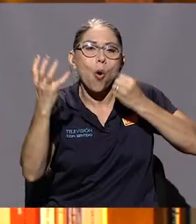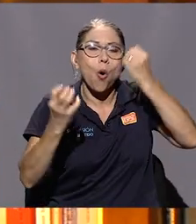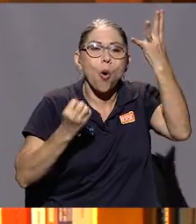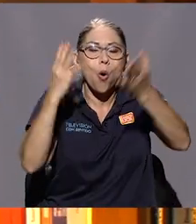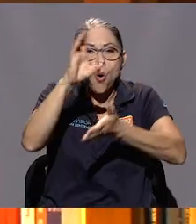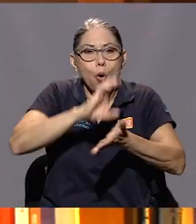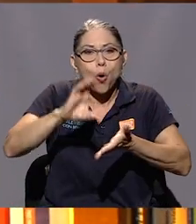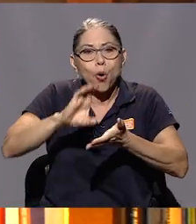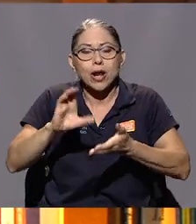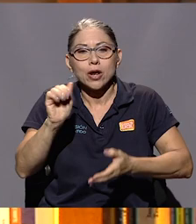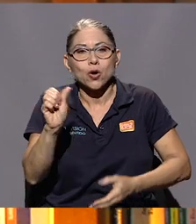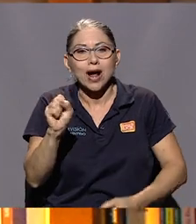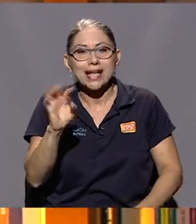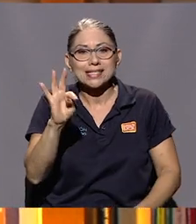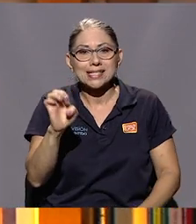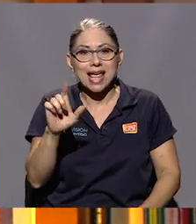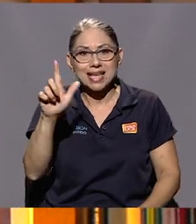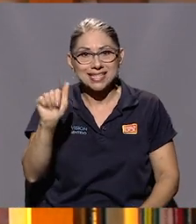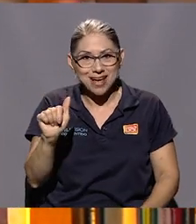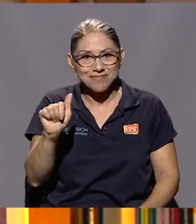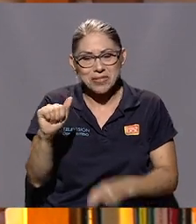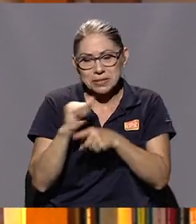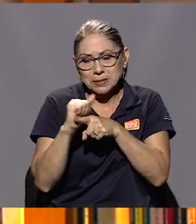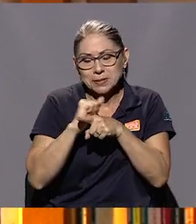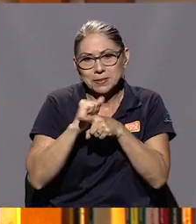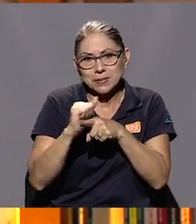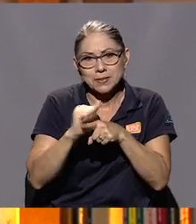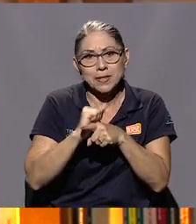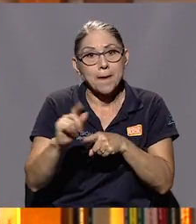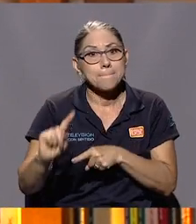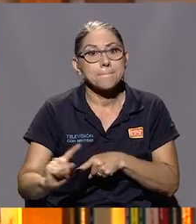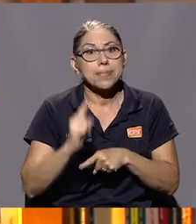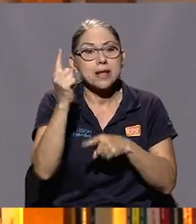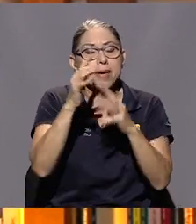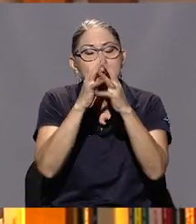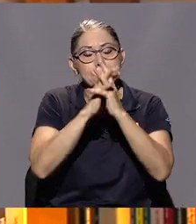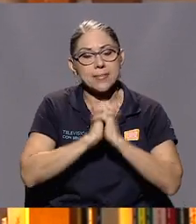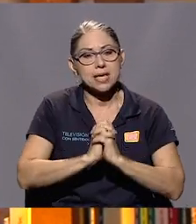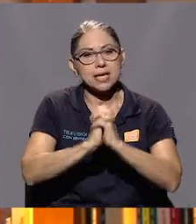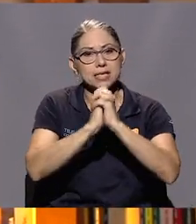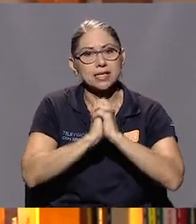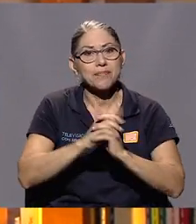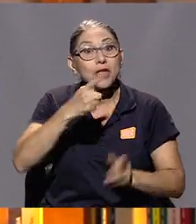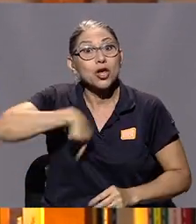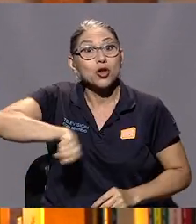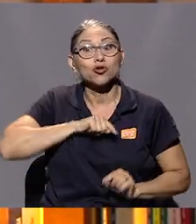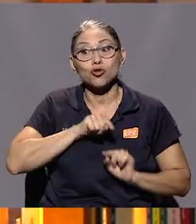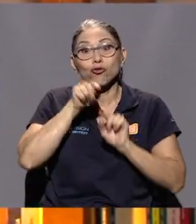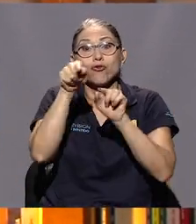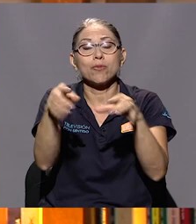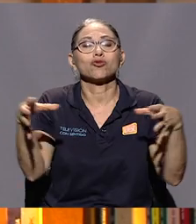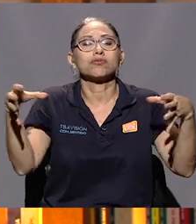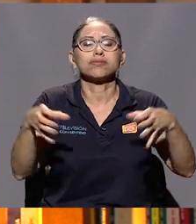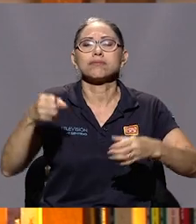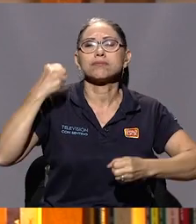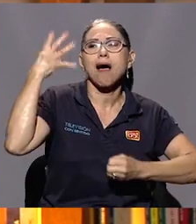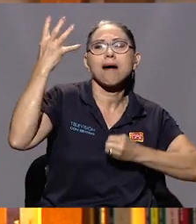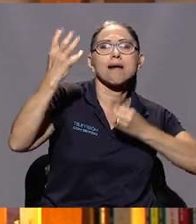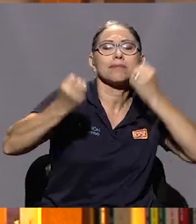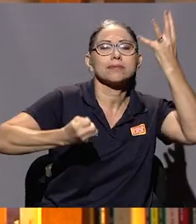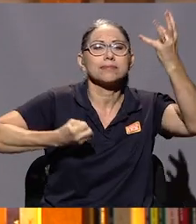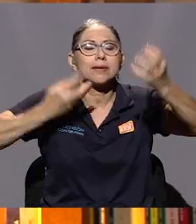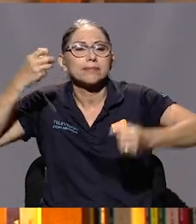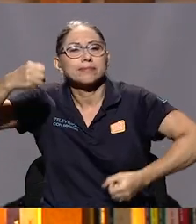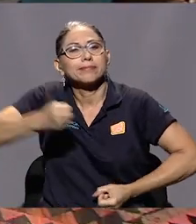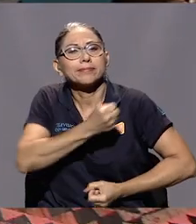ensayó esa primera misa y la fuimos a cantar